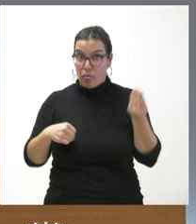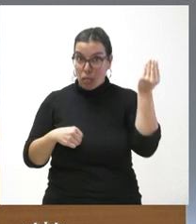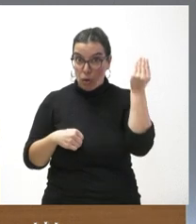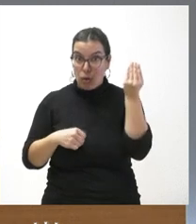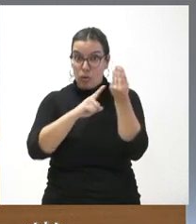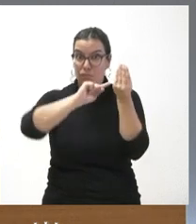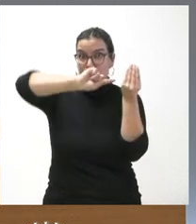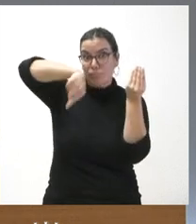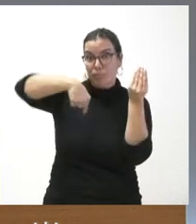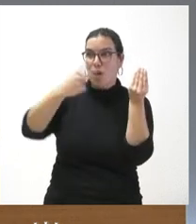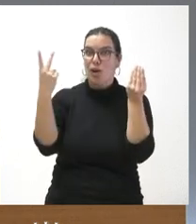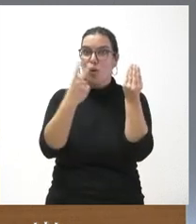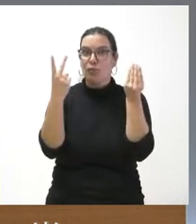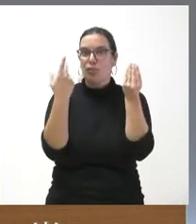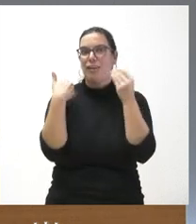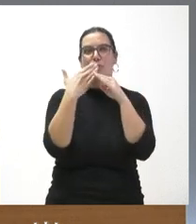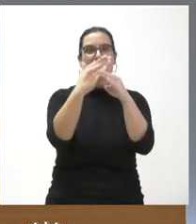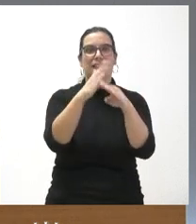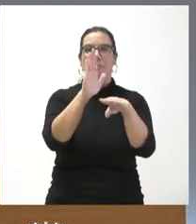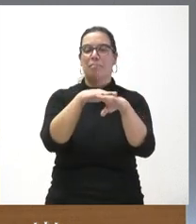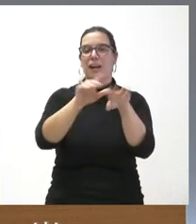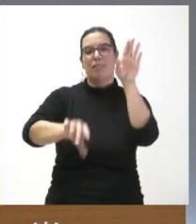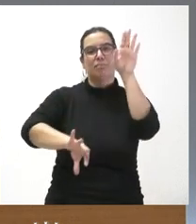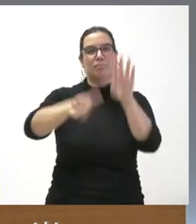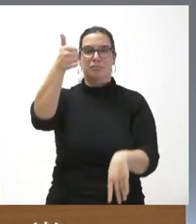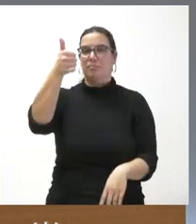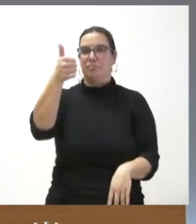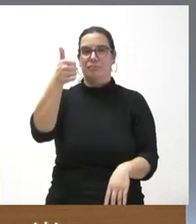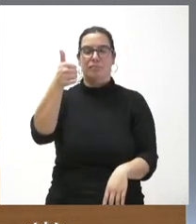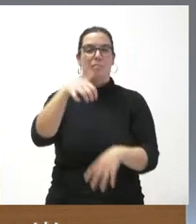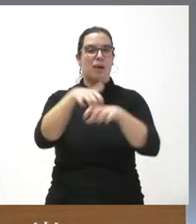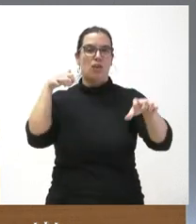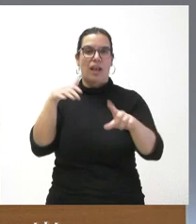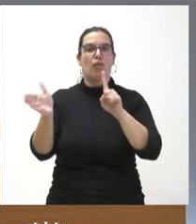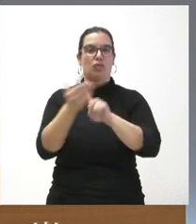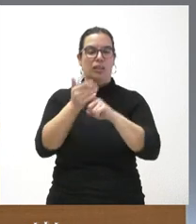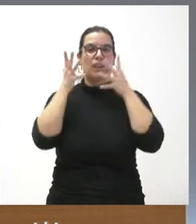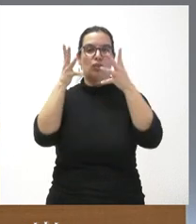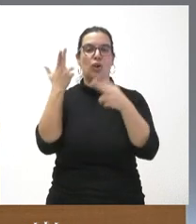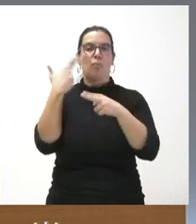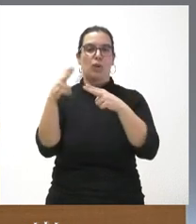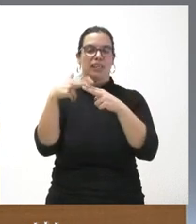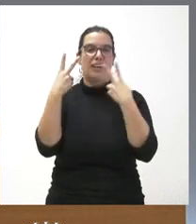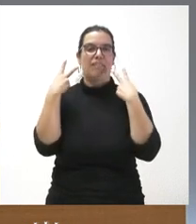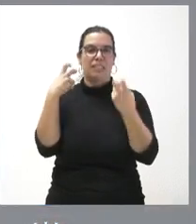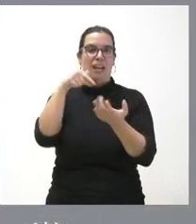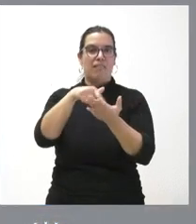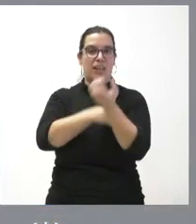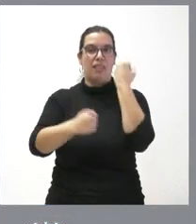capacidad por sí solo por tener la mayoría en el consejo de política fiscal y financiera para imponer